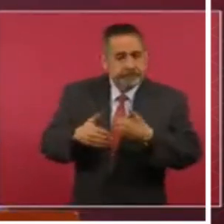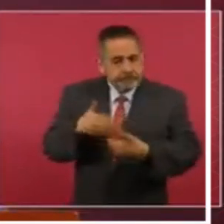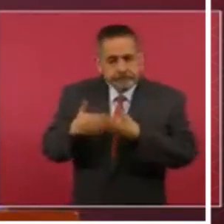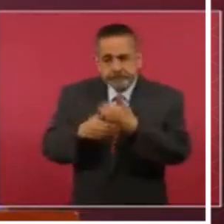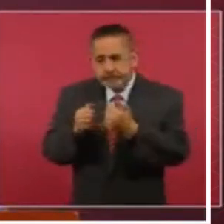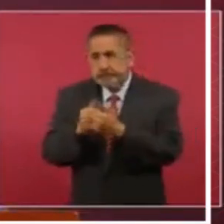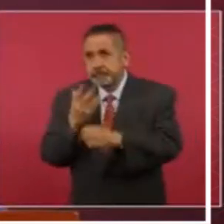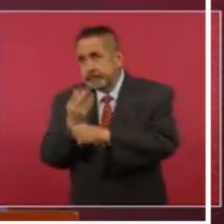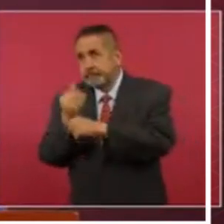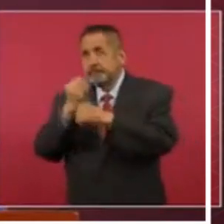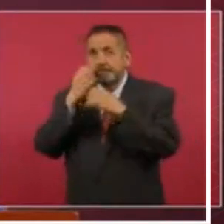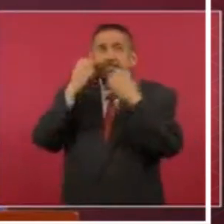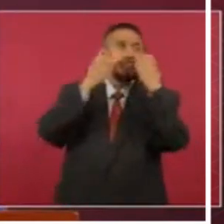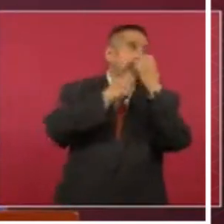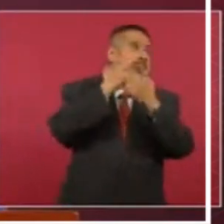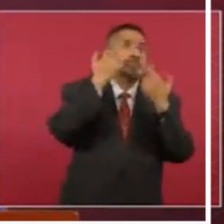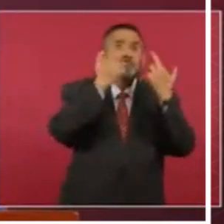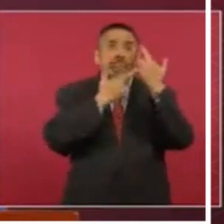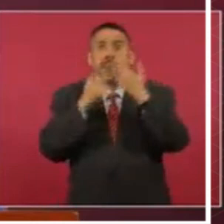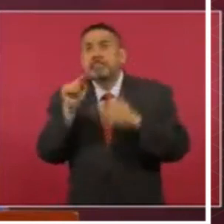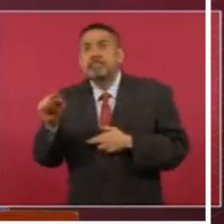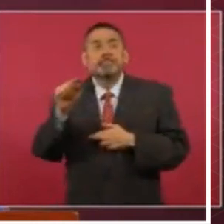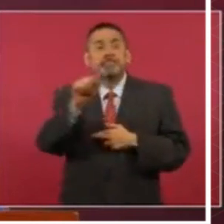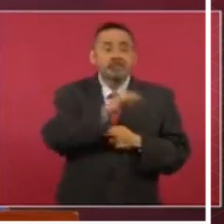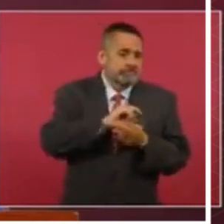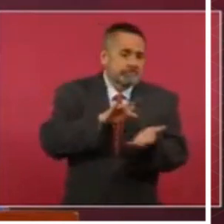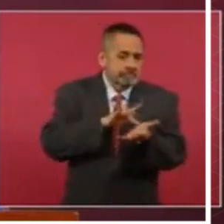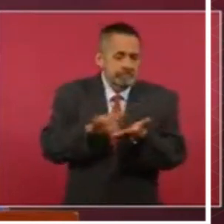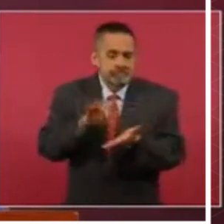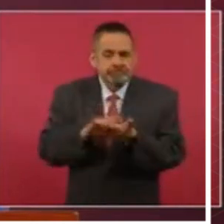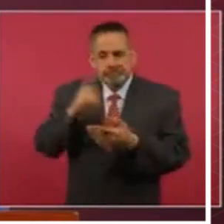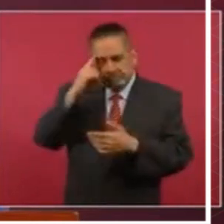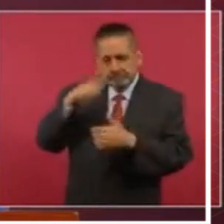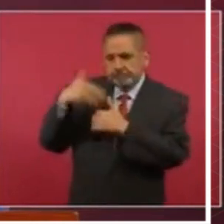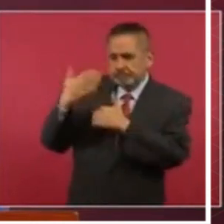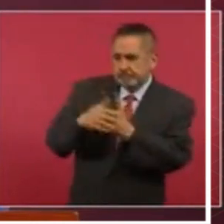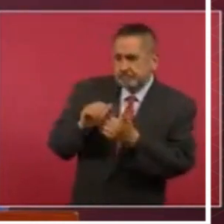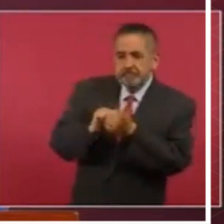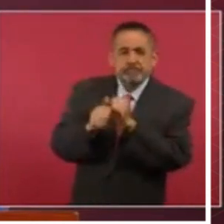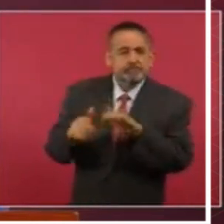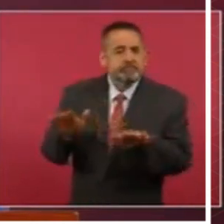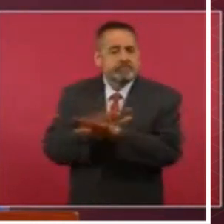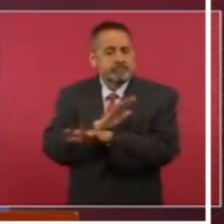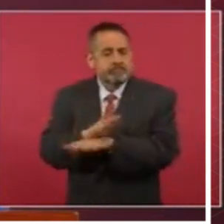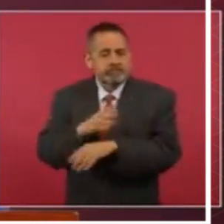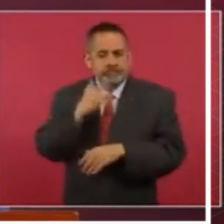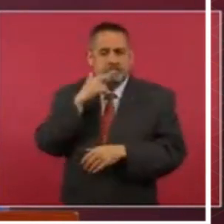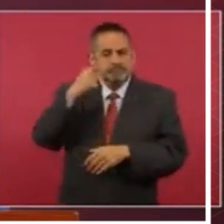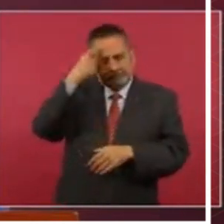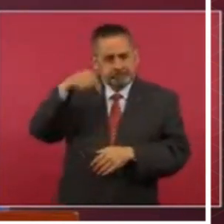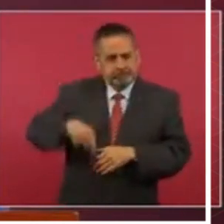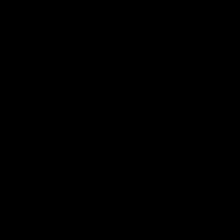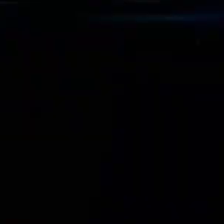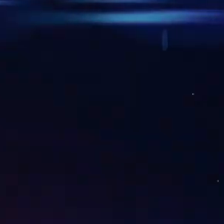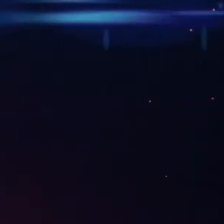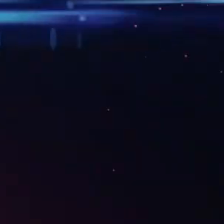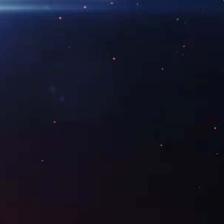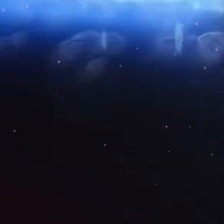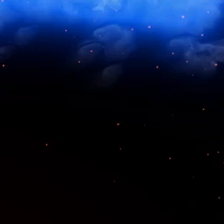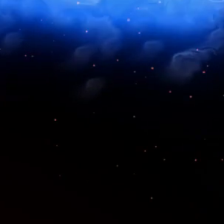de diagnóstico, apoyo para mejorar todo el funcionamiento del metro de la Ciudad de México.